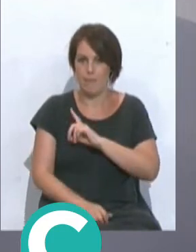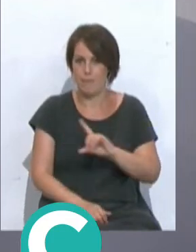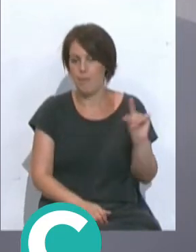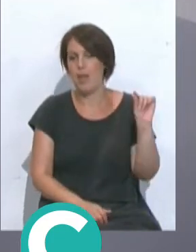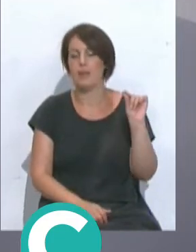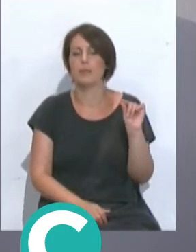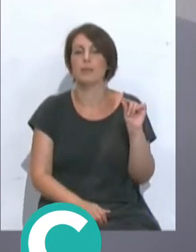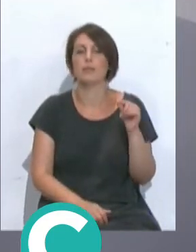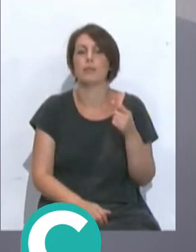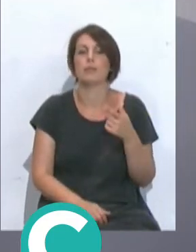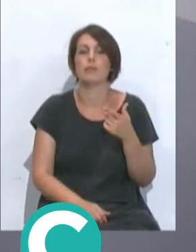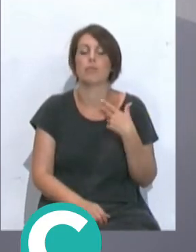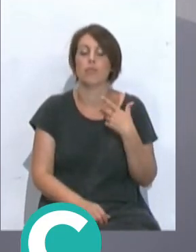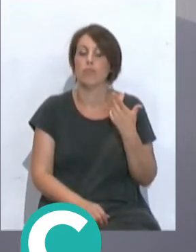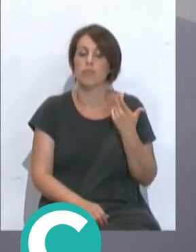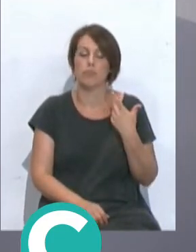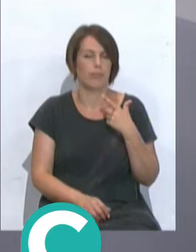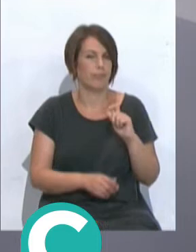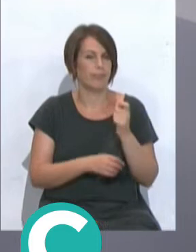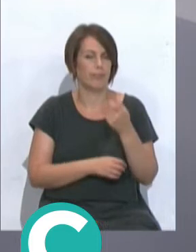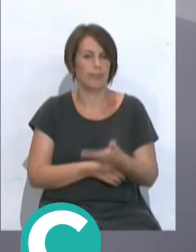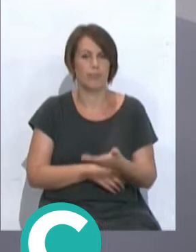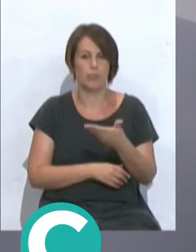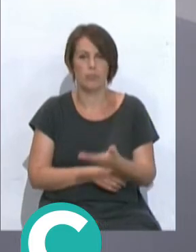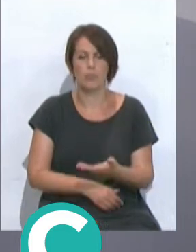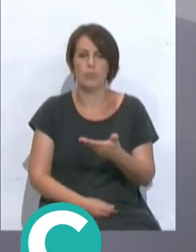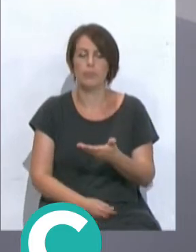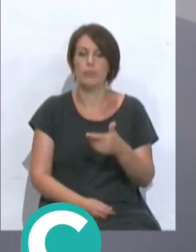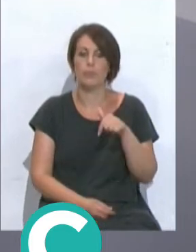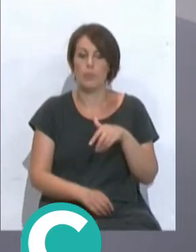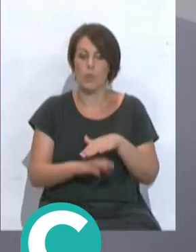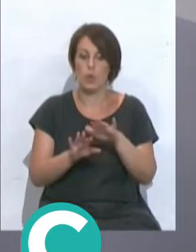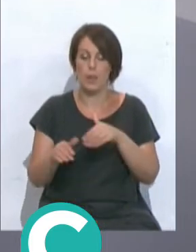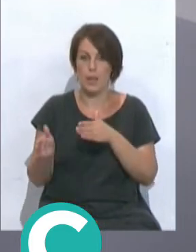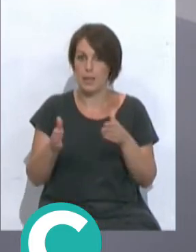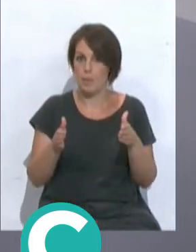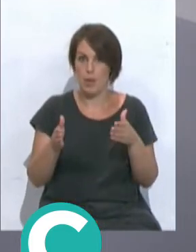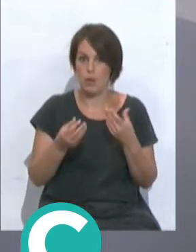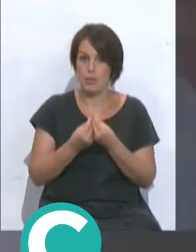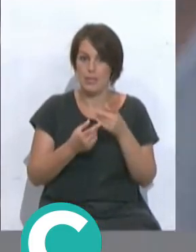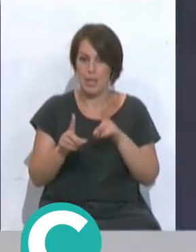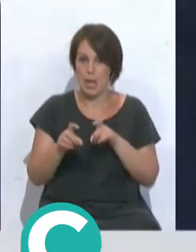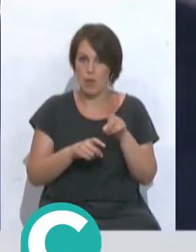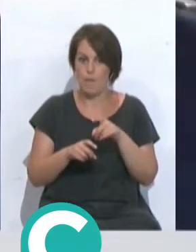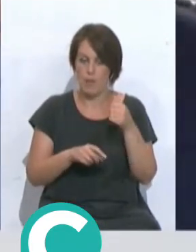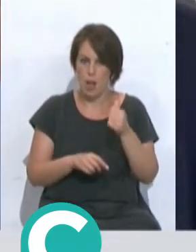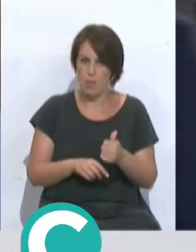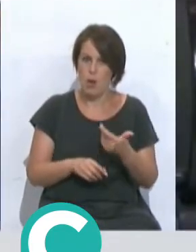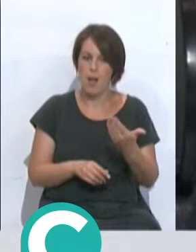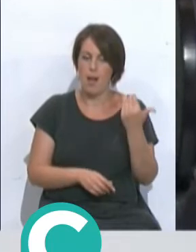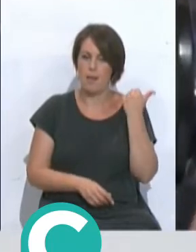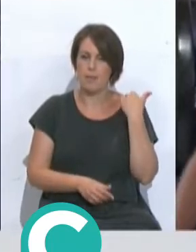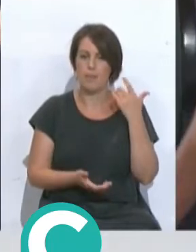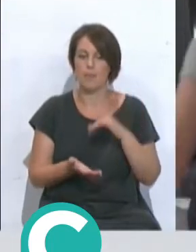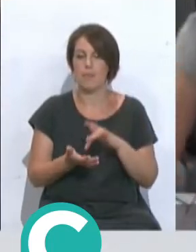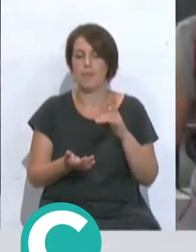Cádiz, con grandes éxitos en esa última etapa con la selección. Lo hablábamos antes al comienzo